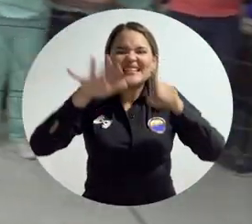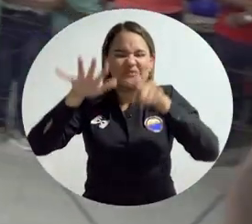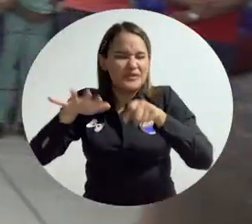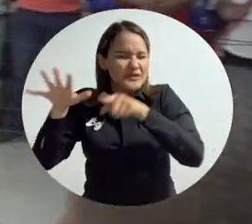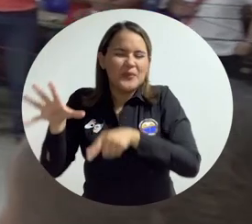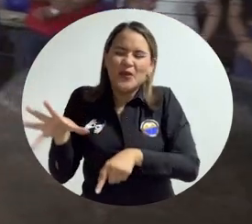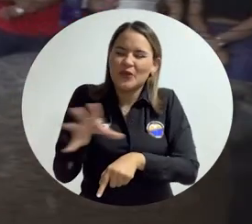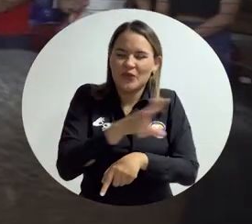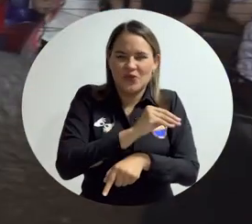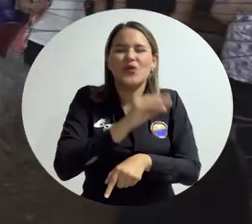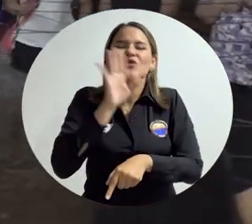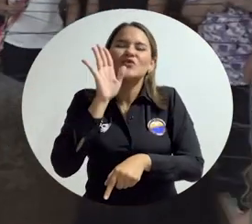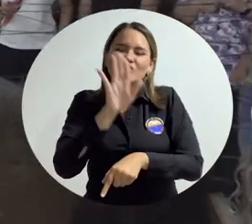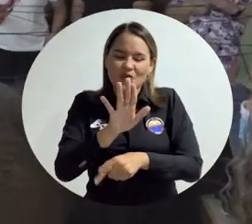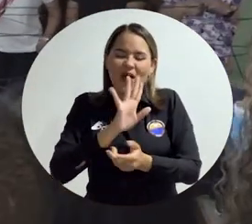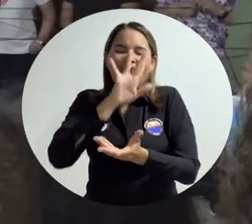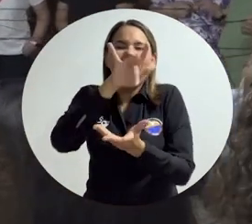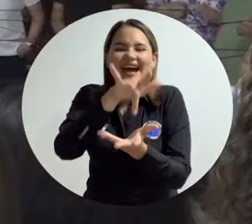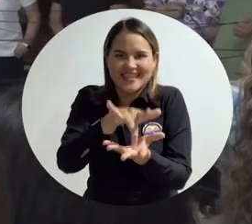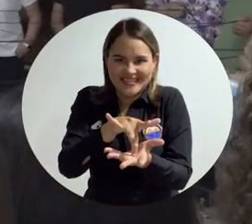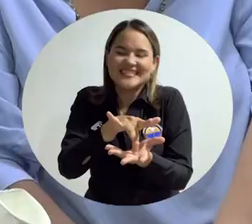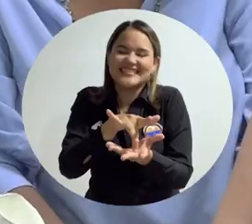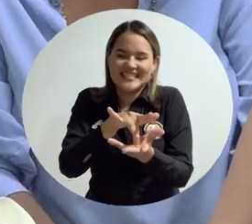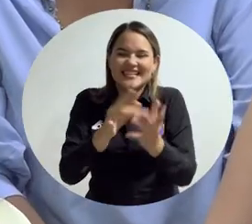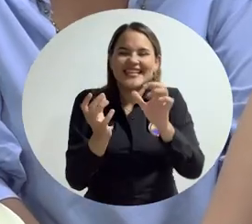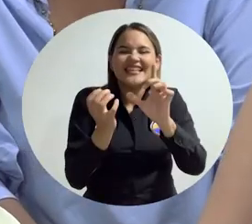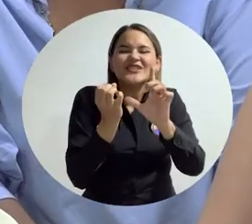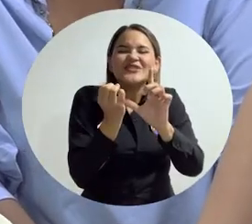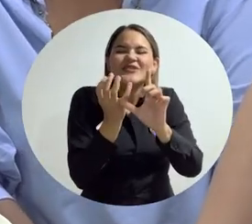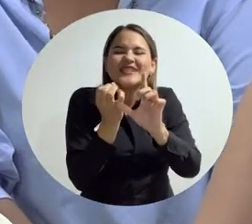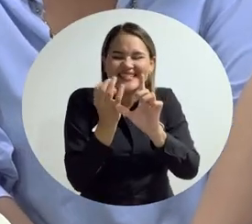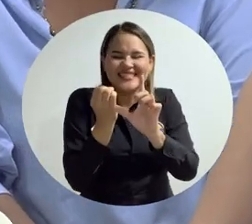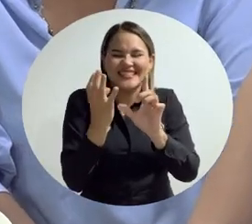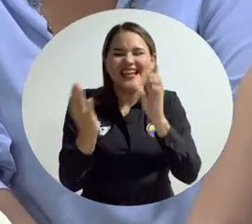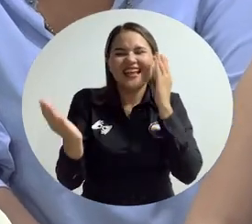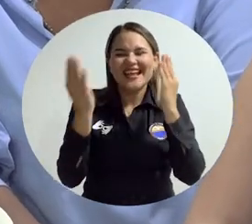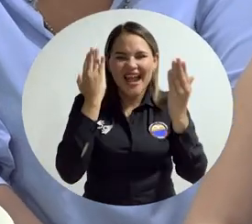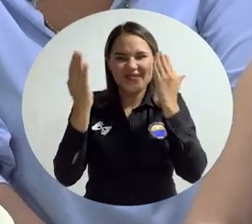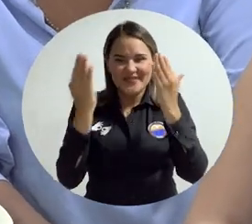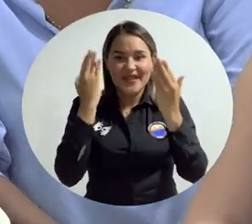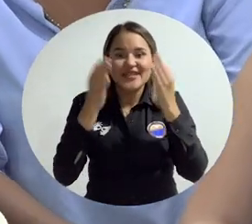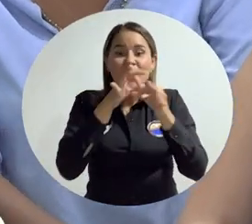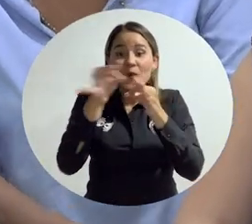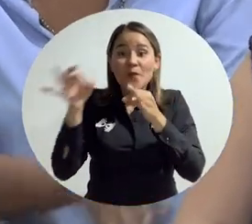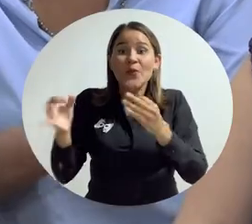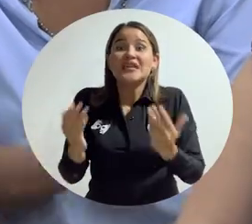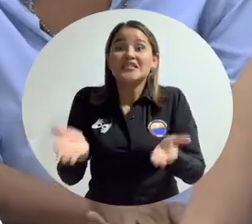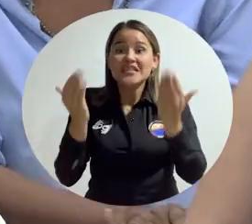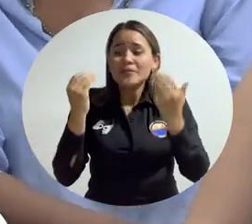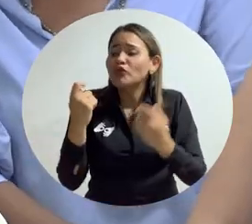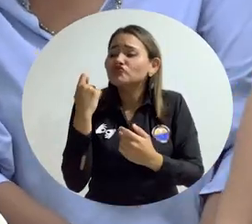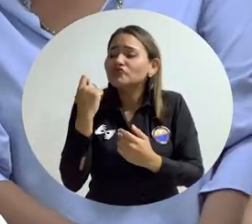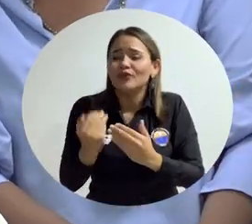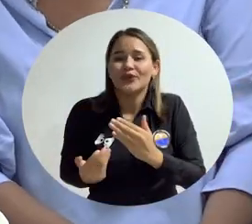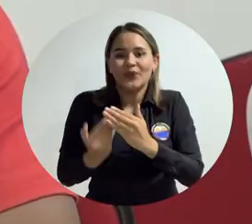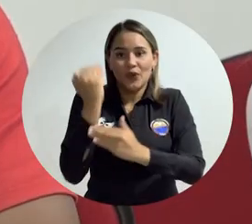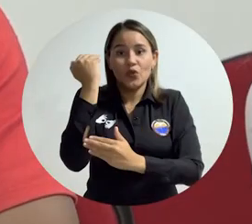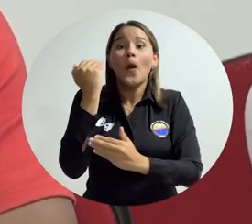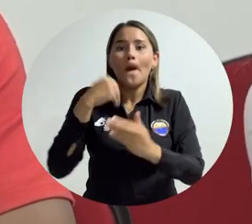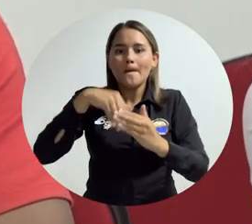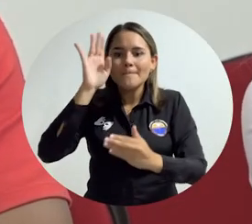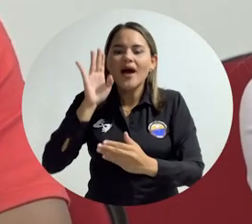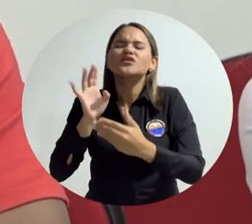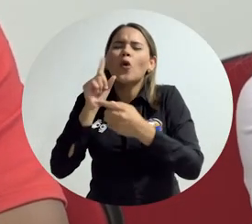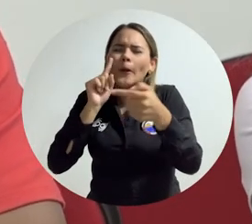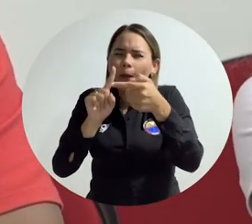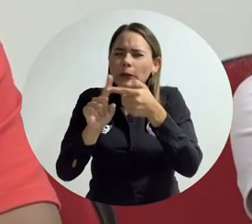los semestres de Licenciatura en Educación Campesina y Rural, el cual es un programa reciente que va en búsqueda de fortalecer sus estándares de calidad y que